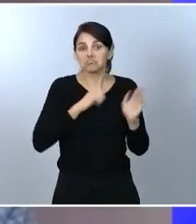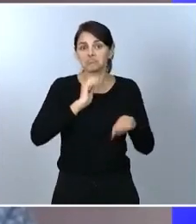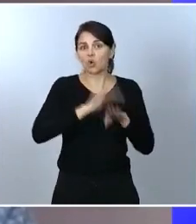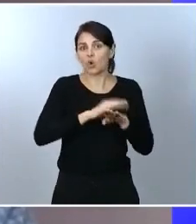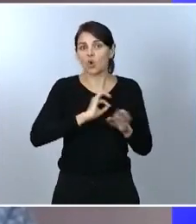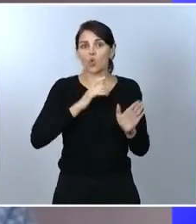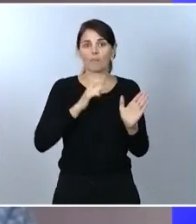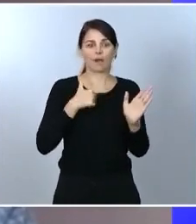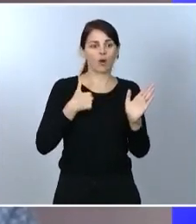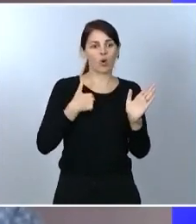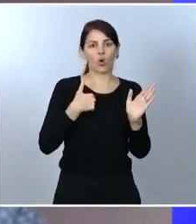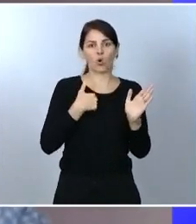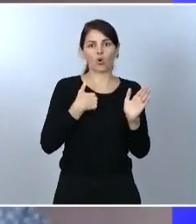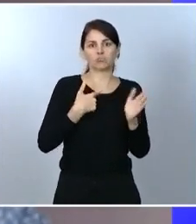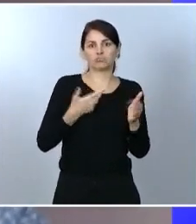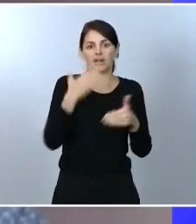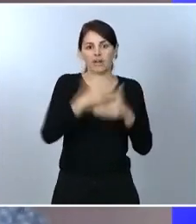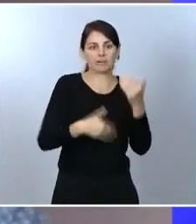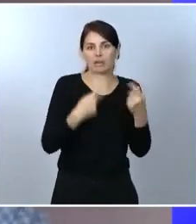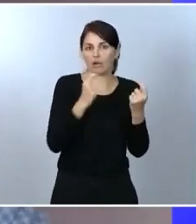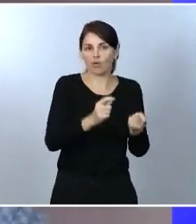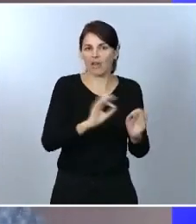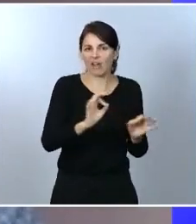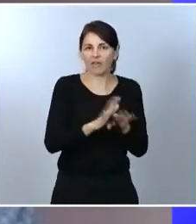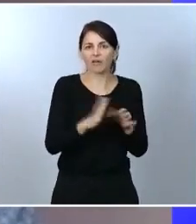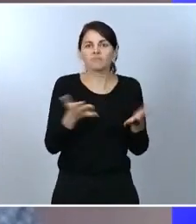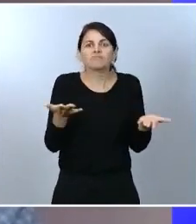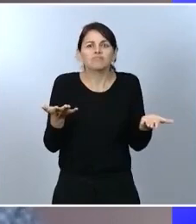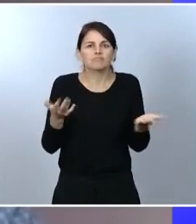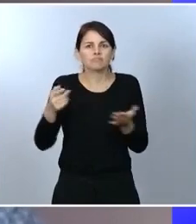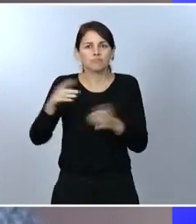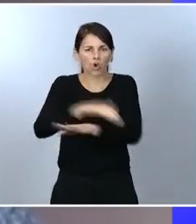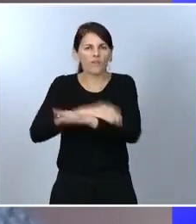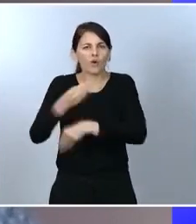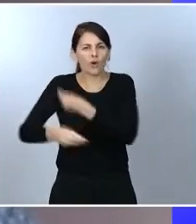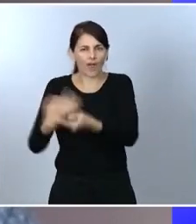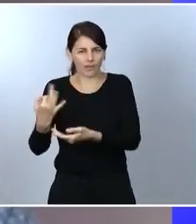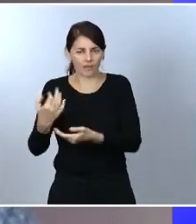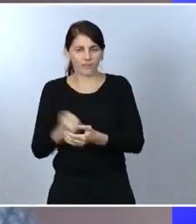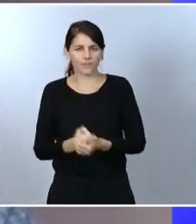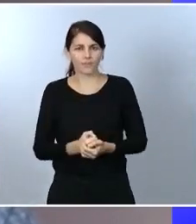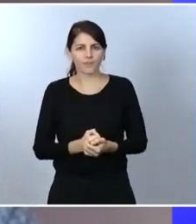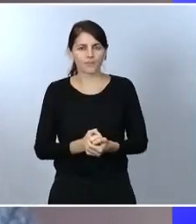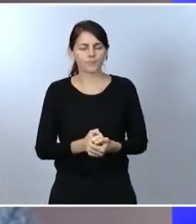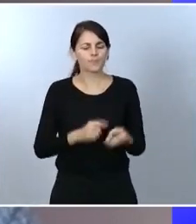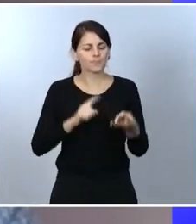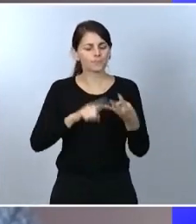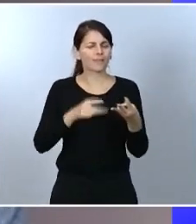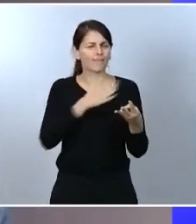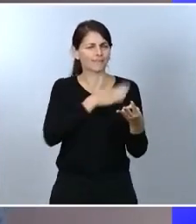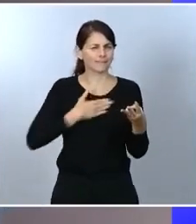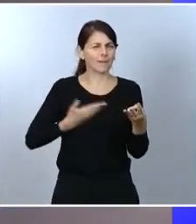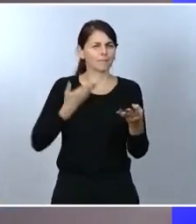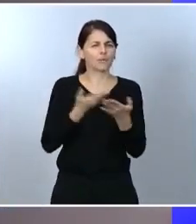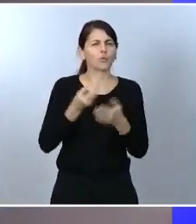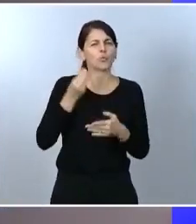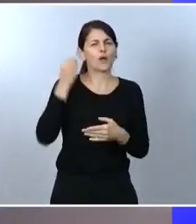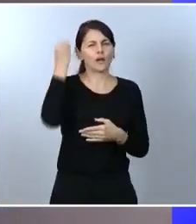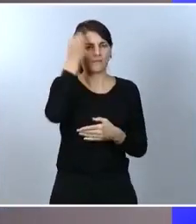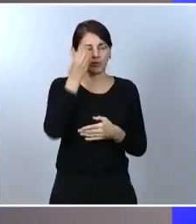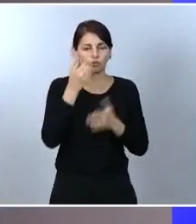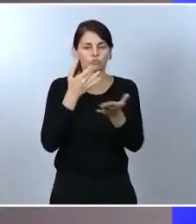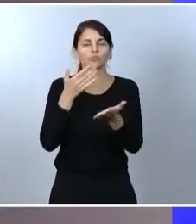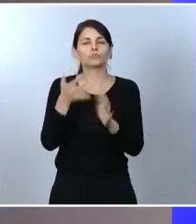¿qué va a ser en ese caso? Y luego le quería pedir una reflexión. Nos anuncia ahora la intención de